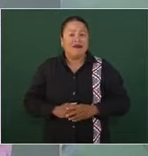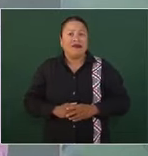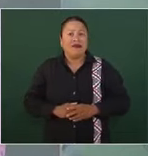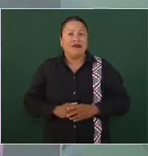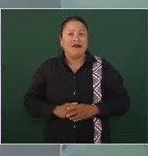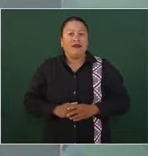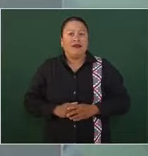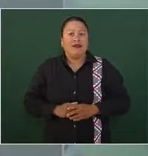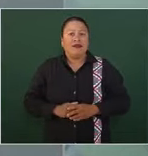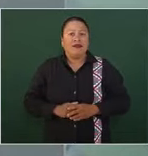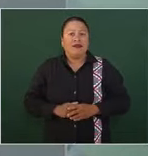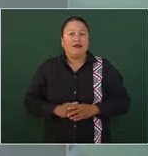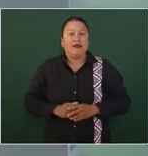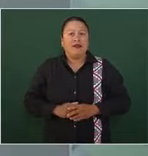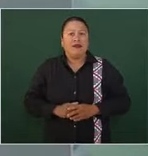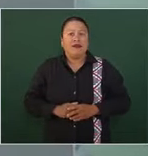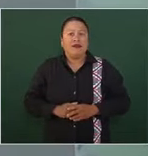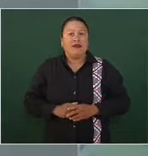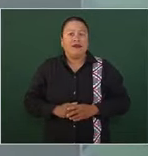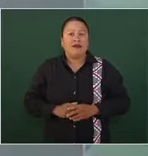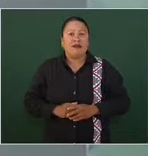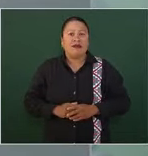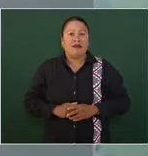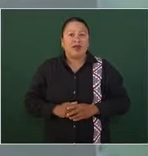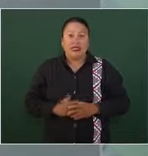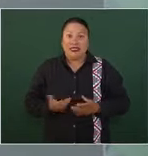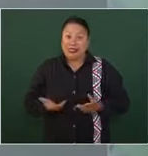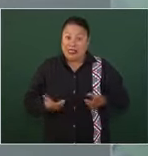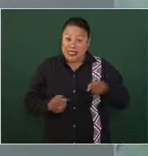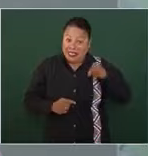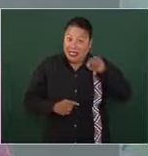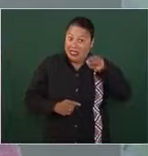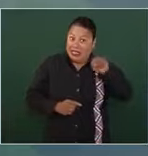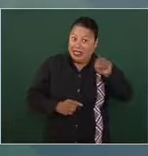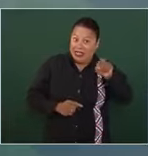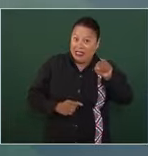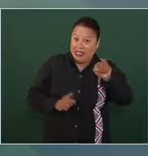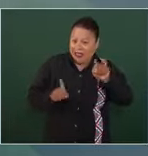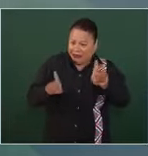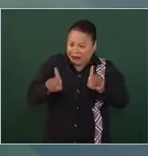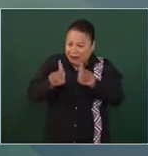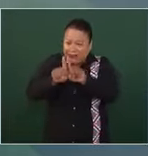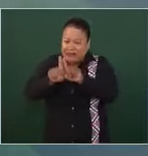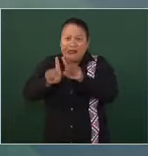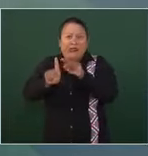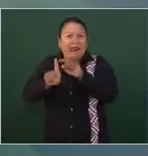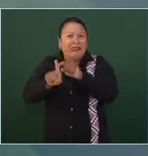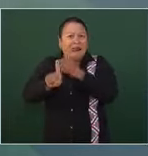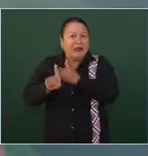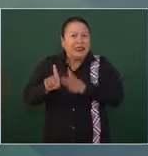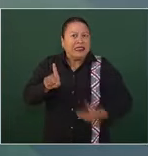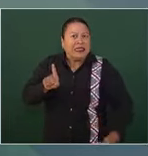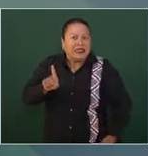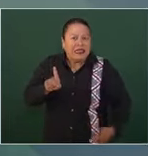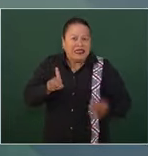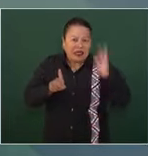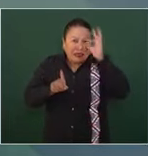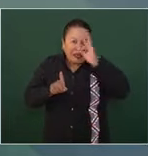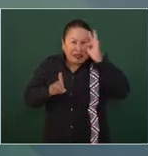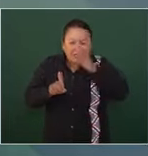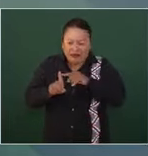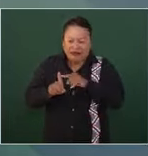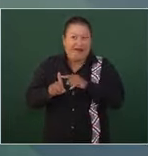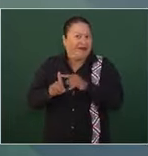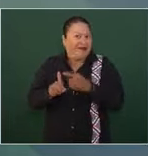El hombre más cercano al presidente en ese entonces o a quien usurpaba la